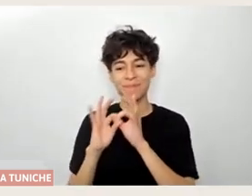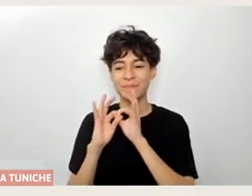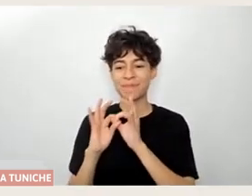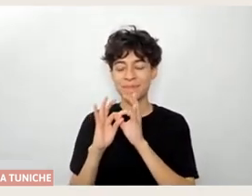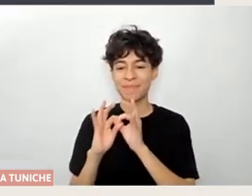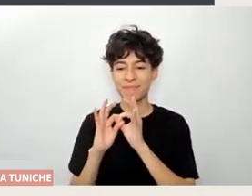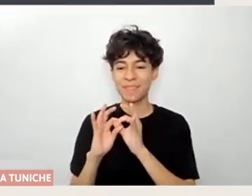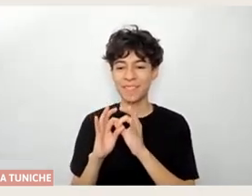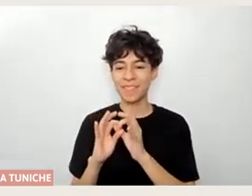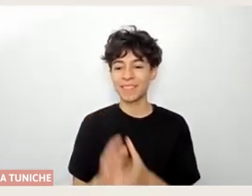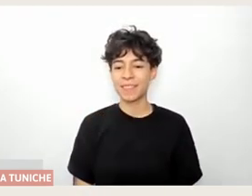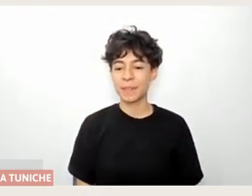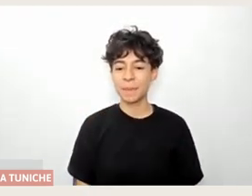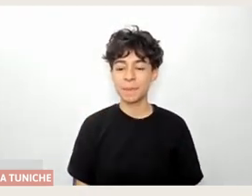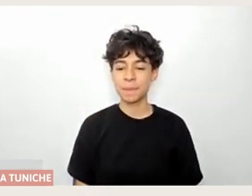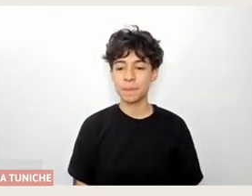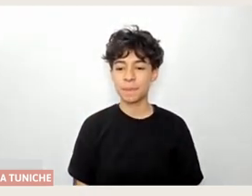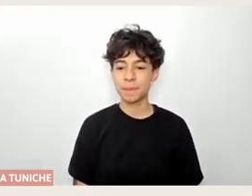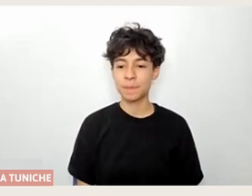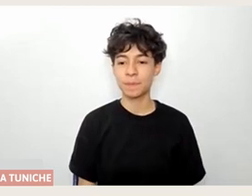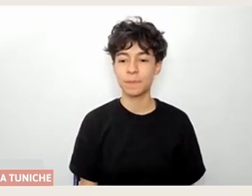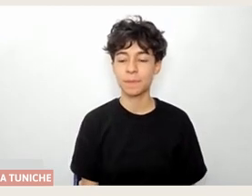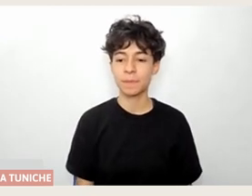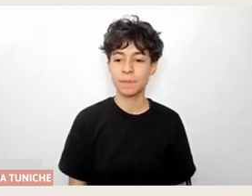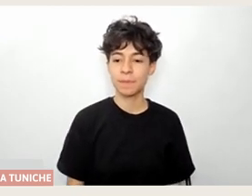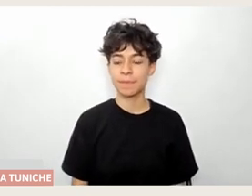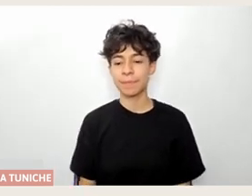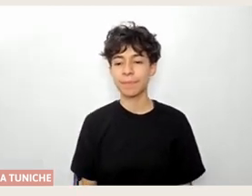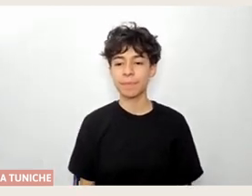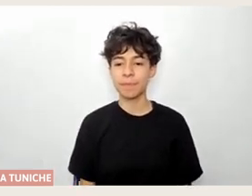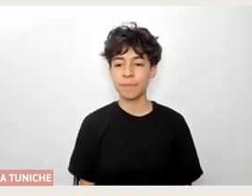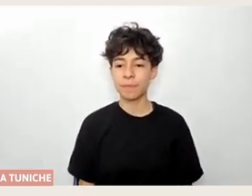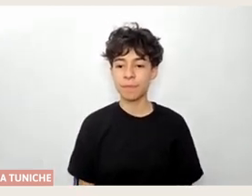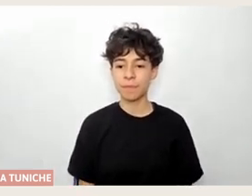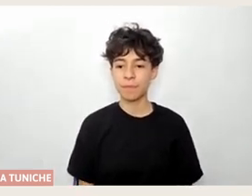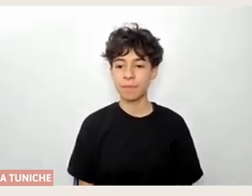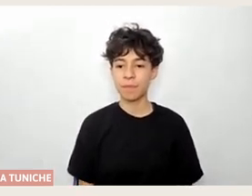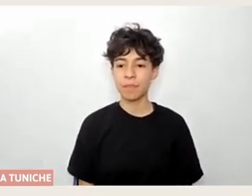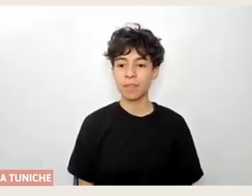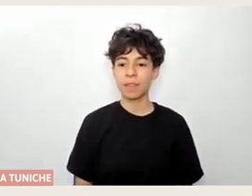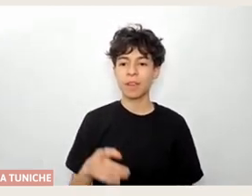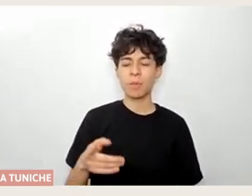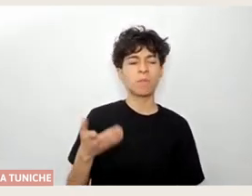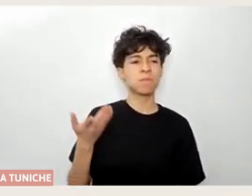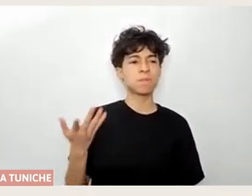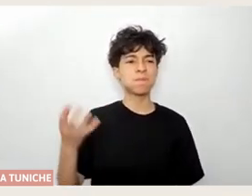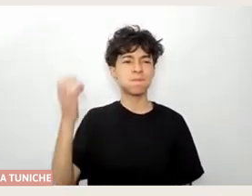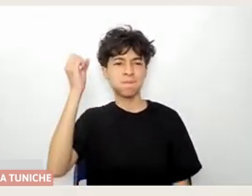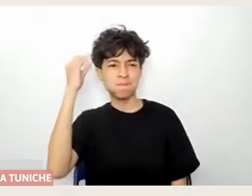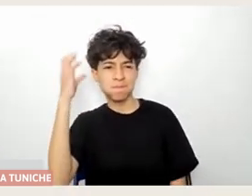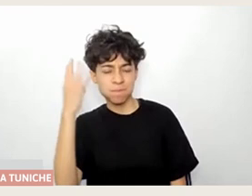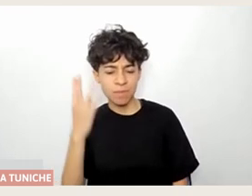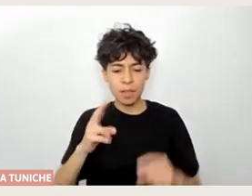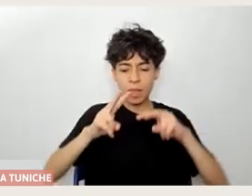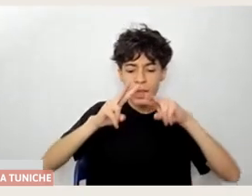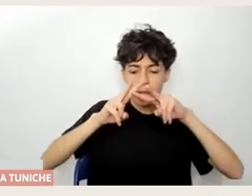muchas gracias por compartir. Es muy bonito cómo a través del conocimiento, cómo a través de la investigación,